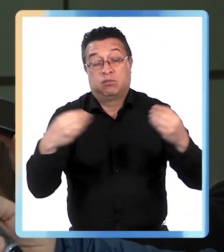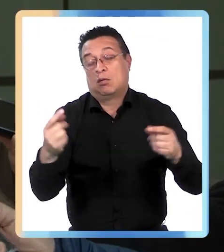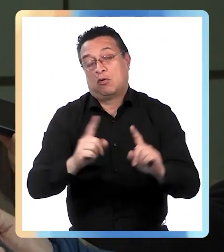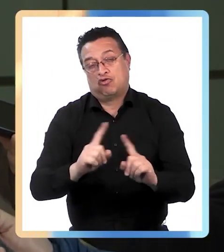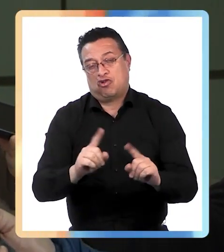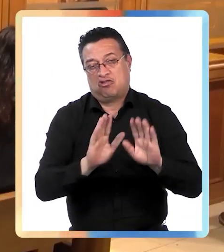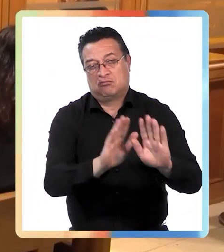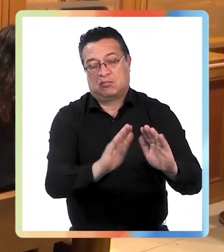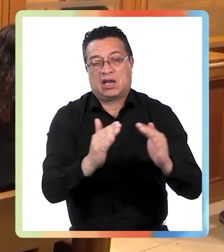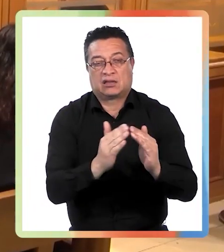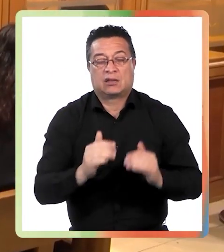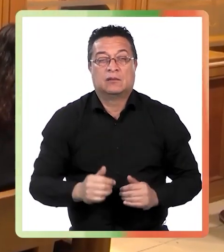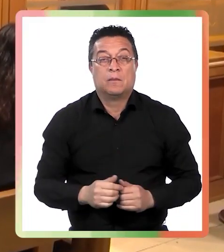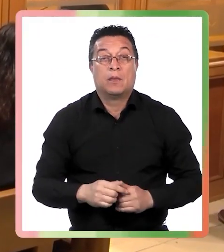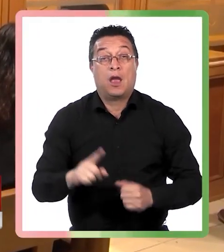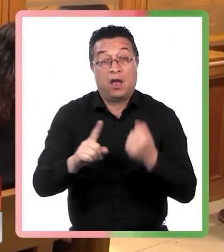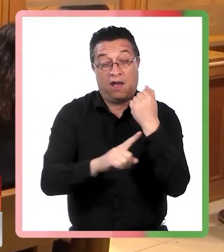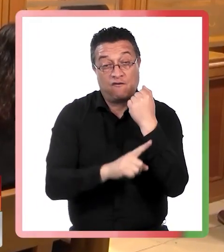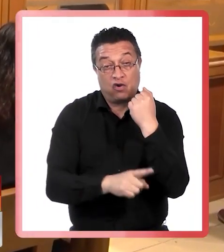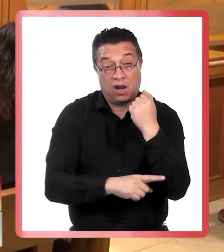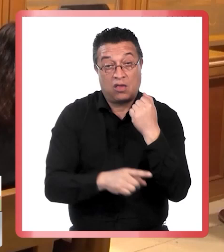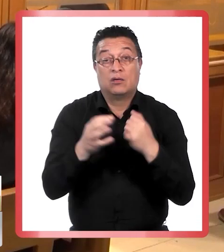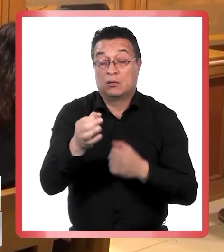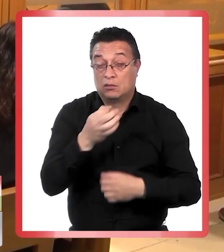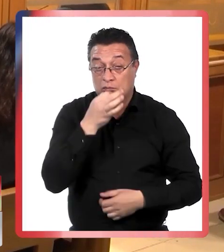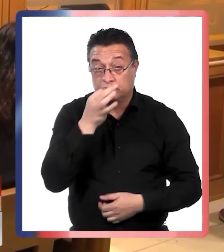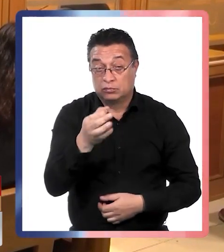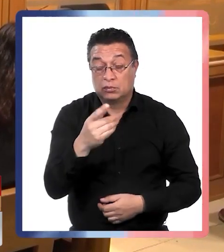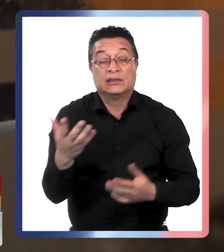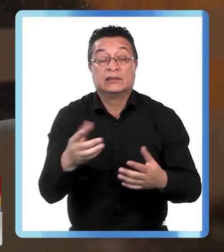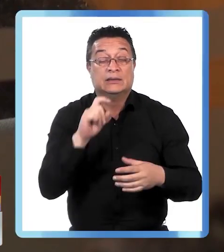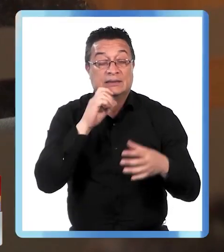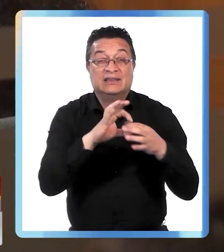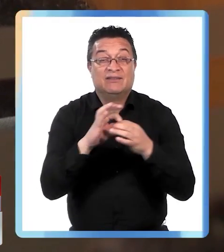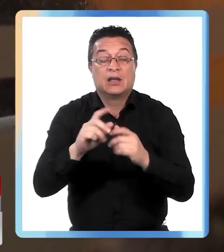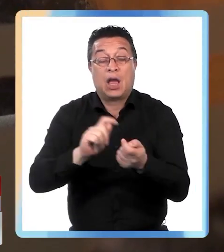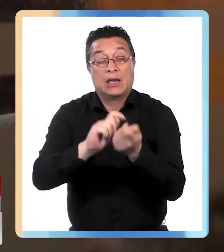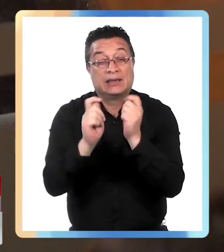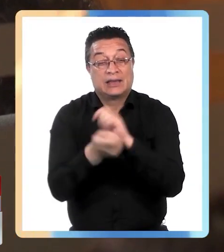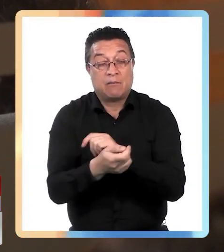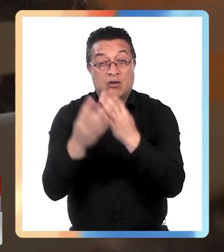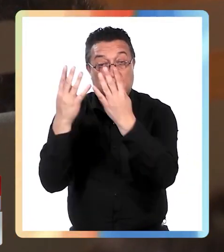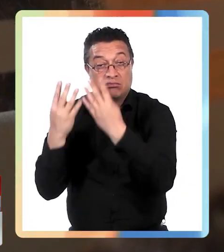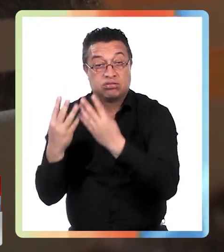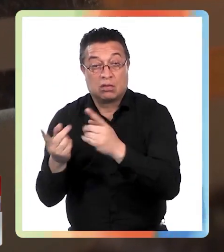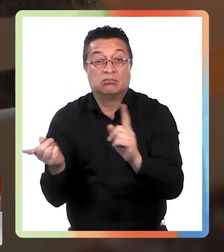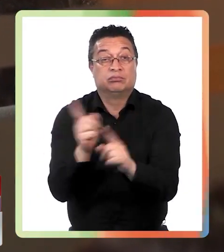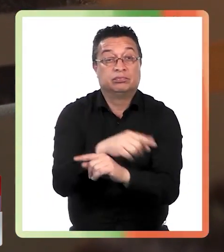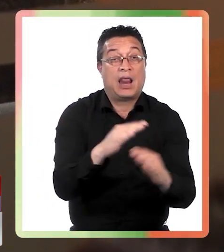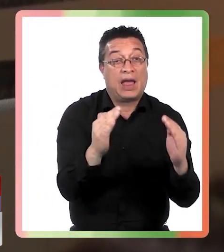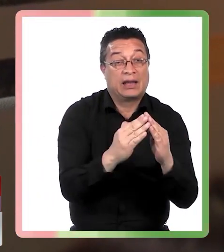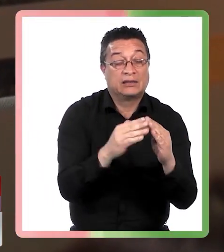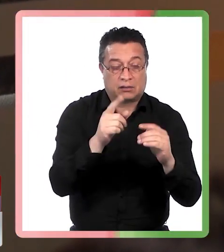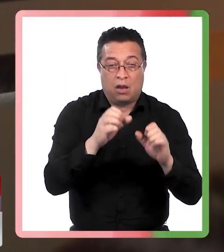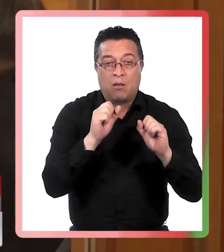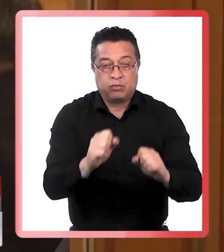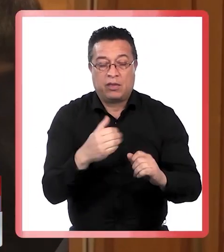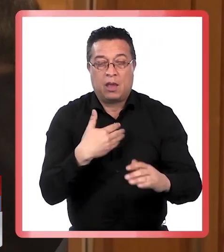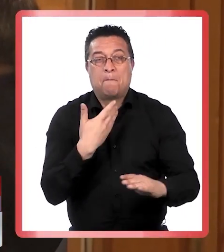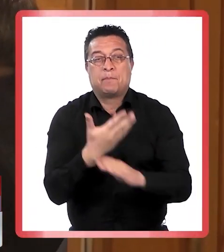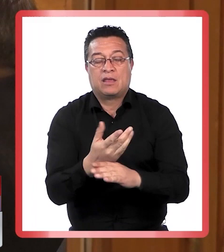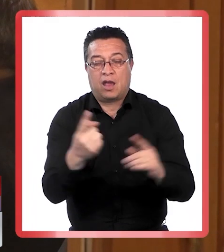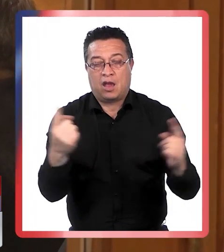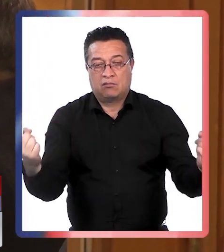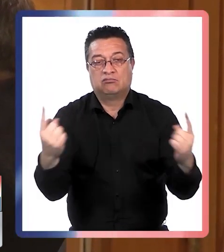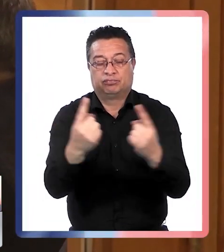de fuga. El abogado que veía antes junto con informar sobre lo que implica este cambio de medida cautelar informó que no descartan solicitar